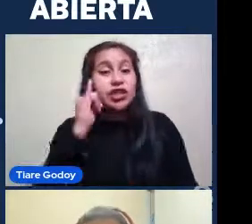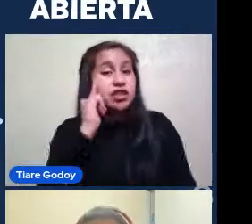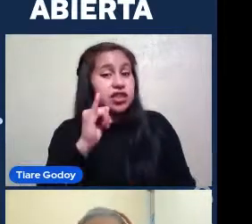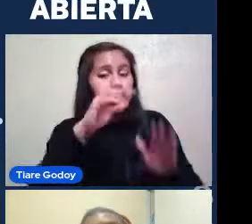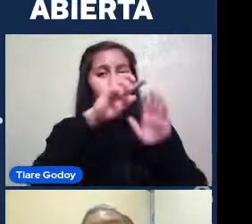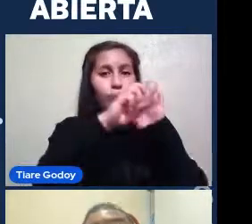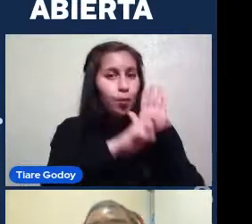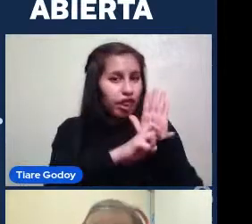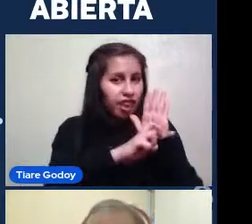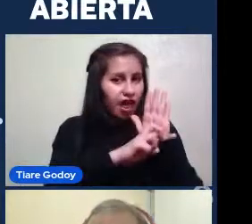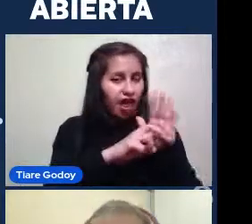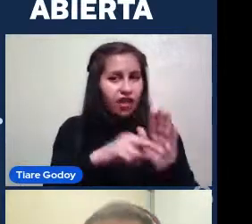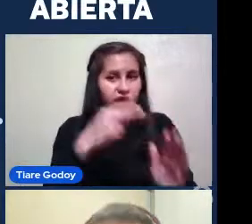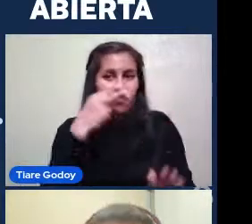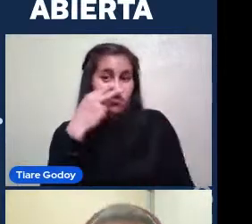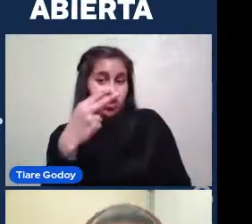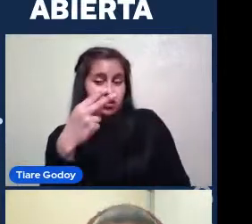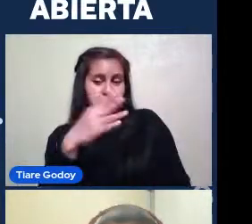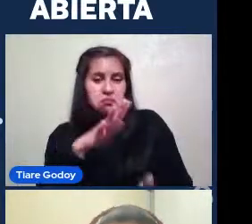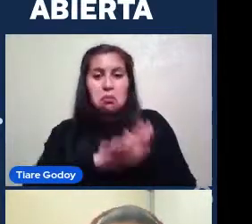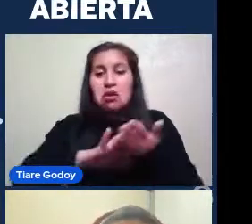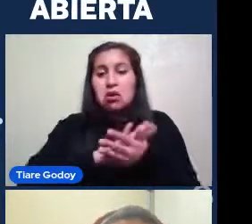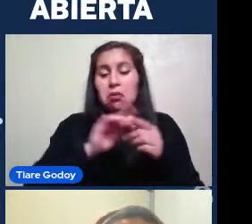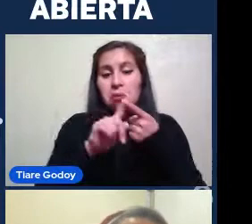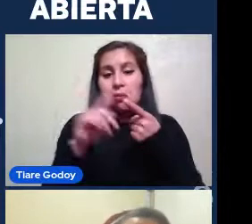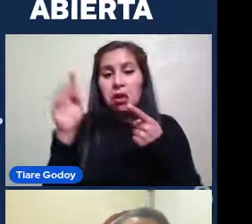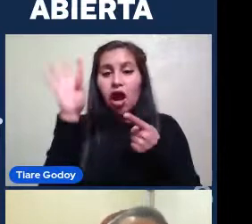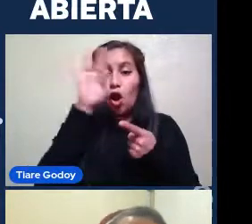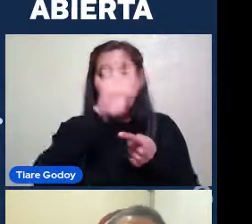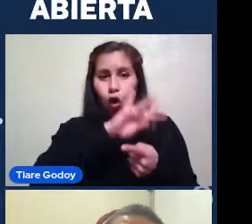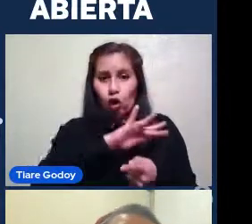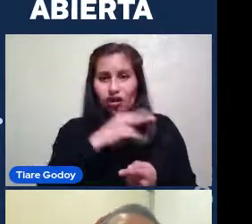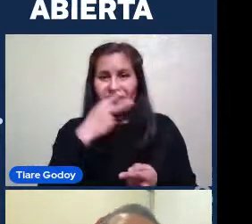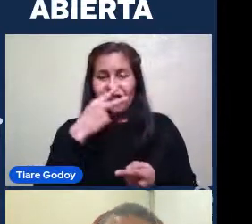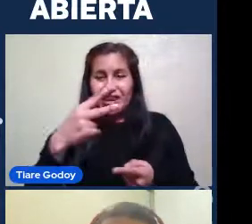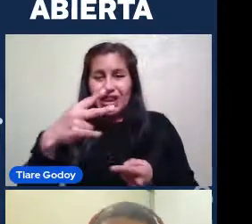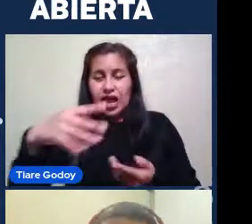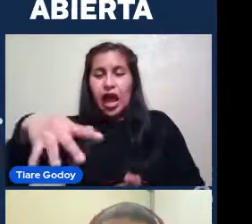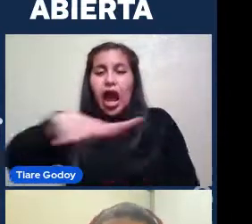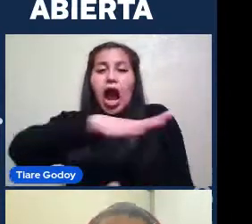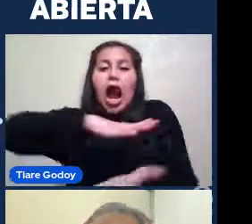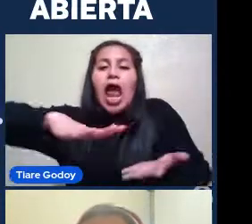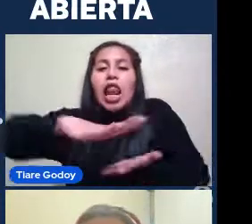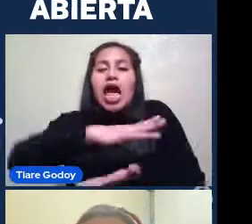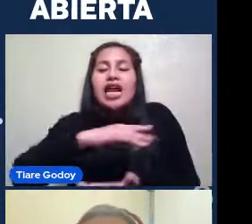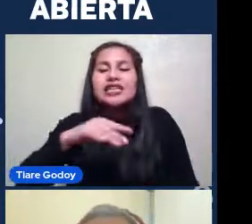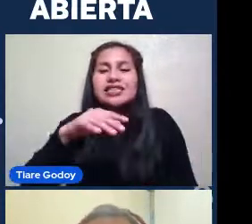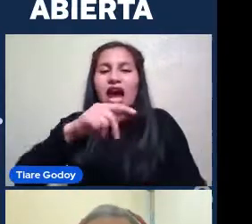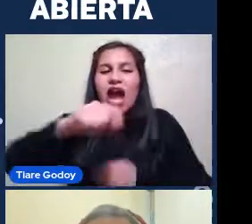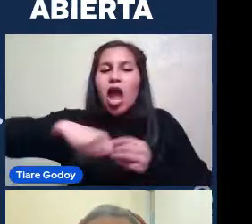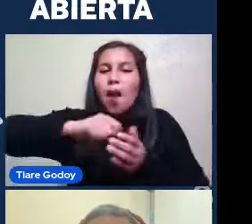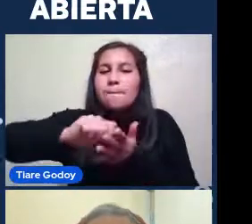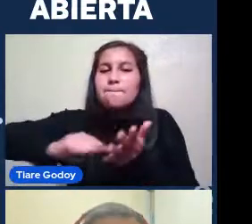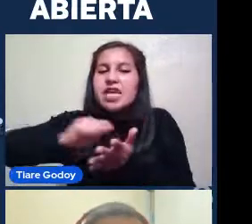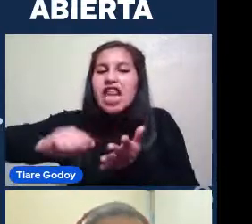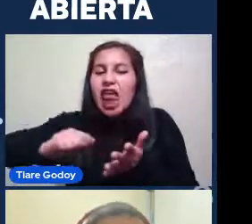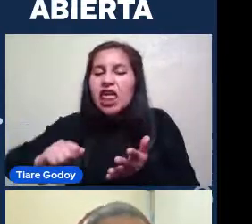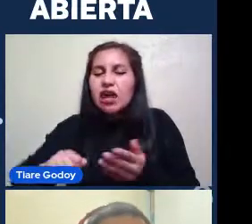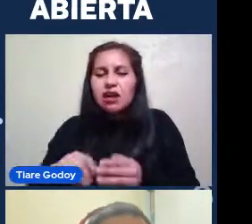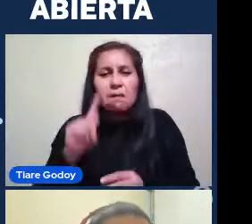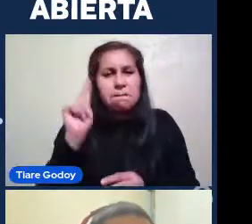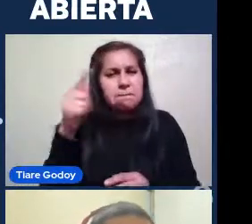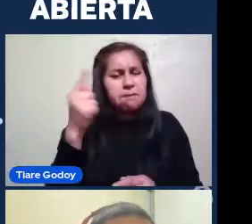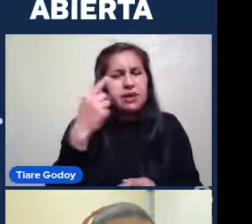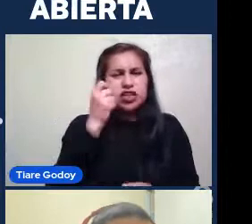vemos acá Bien Como por ejemplo Su color Bien Ya vimos que las galaxias Espirales Eran principalmente azules Estas galaxias Las